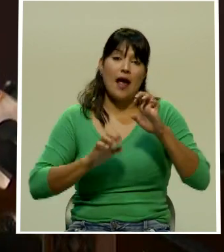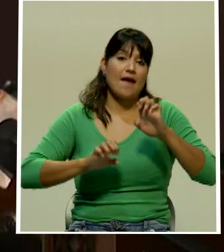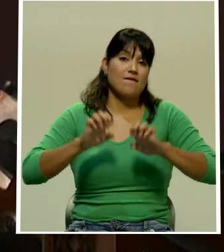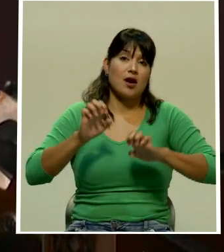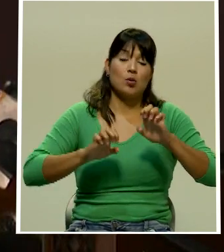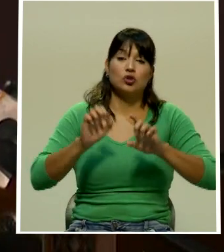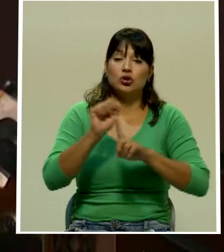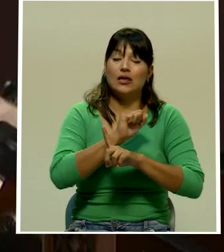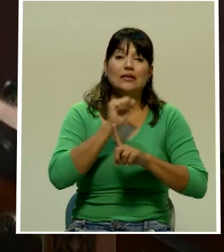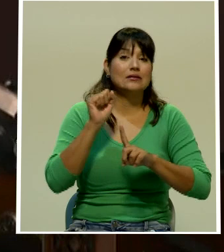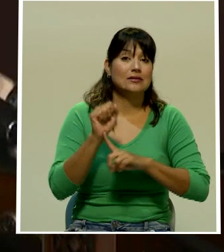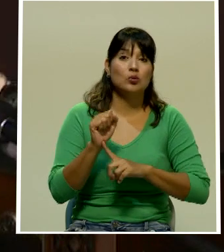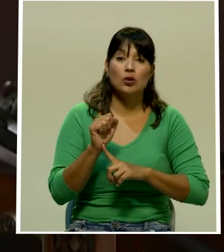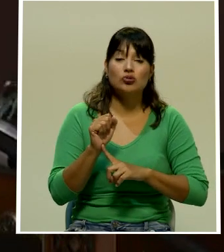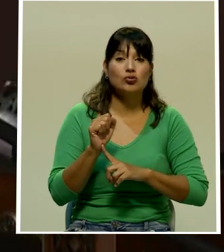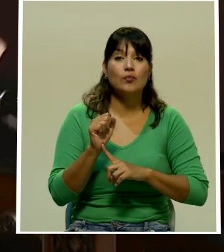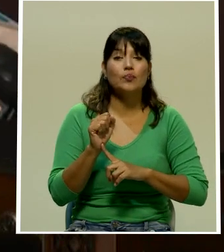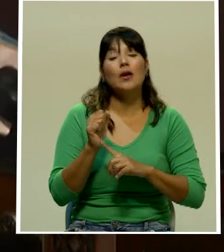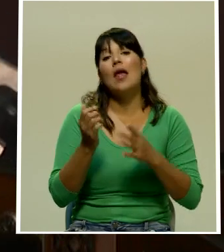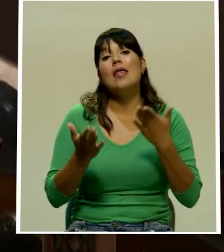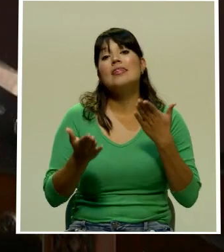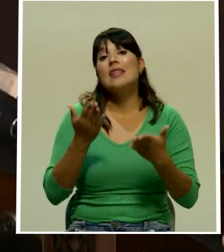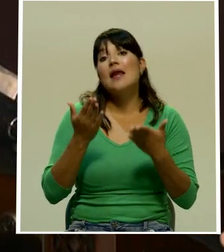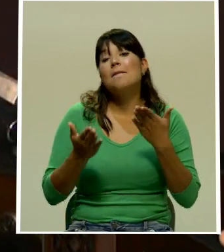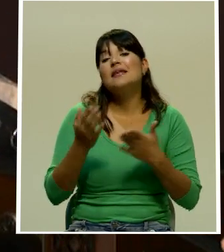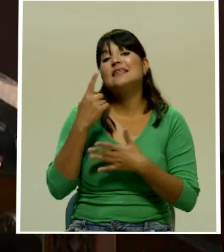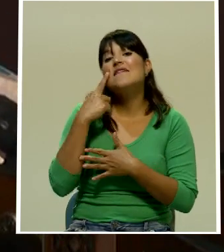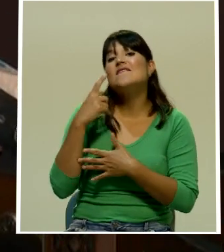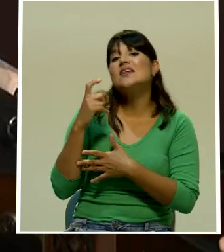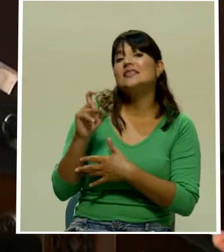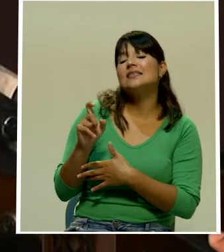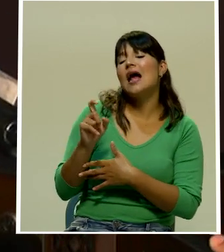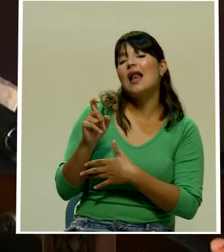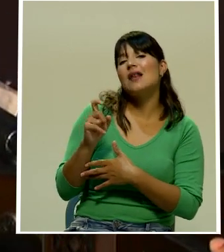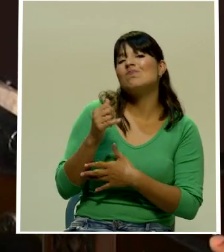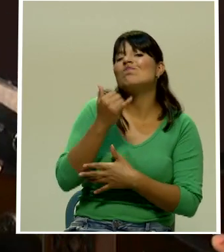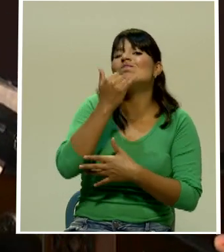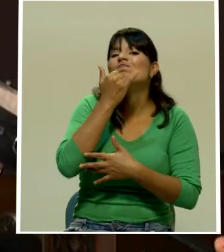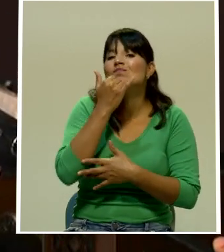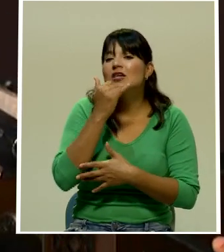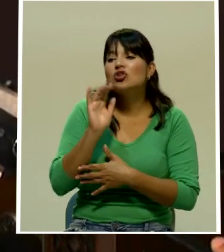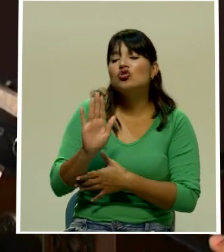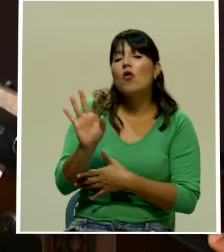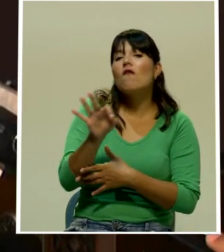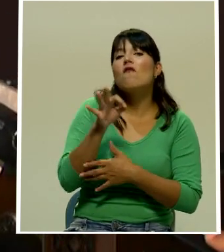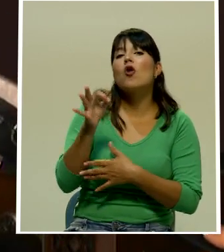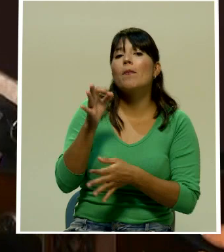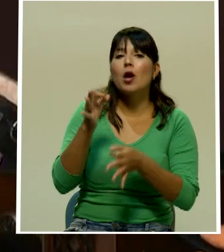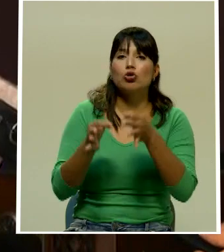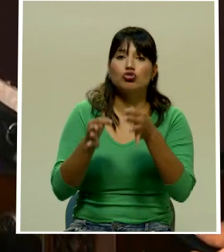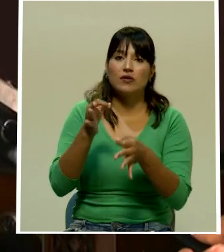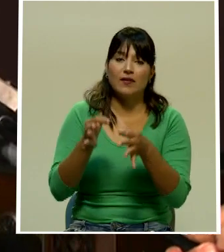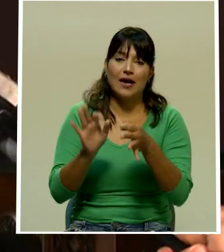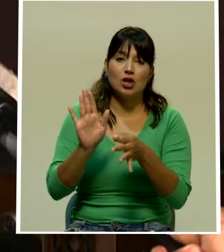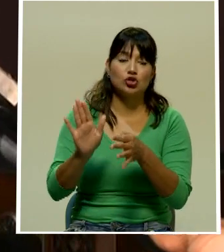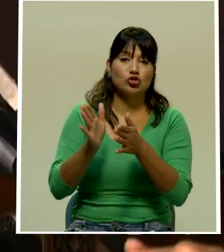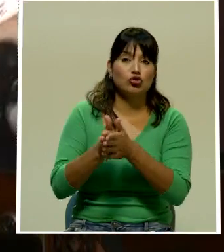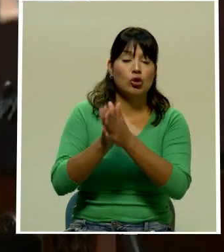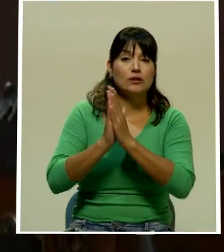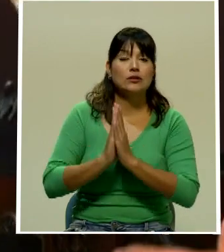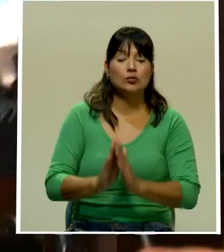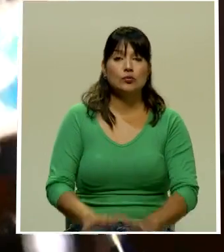Puede ser que se haya determinado por parte de la Fiscalía una forma errónea de plantear las medidas que pudieron haberse impuesto. Gracias, señor Rafael.